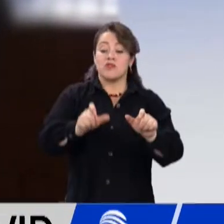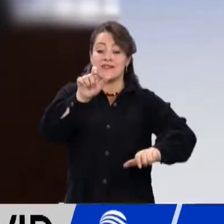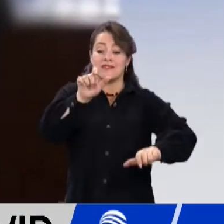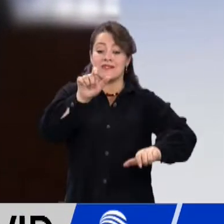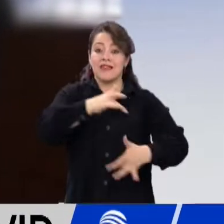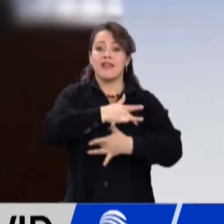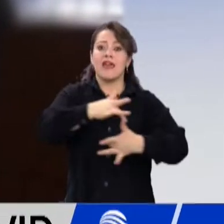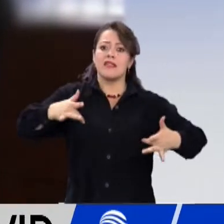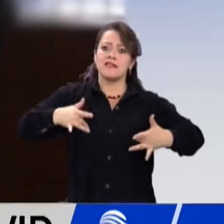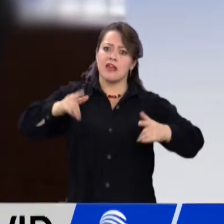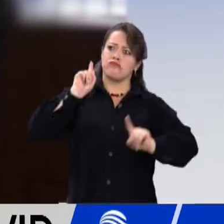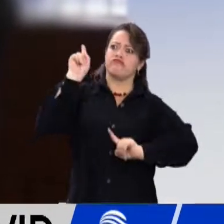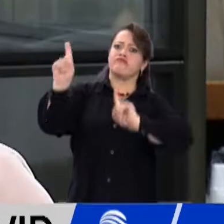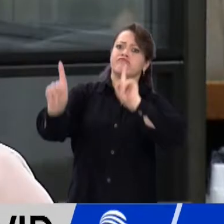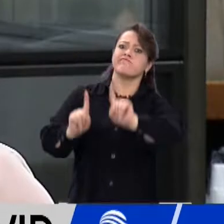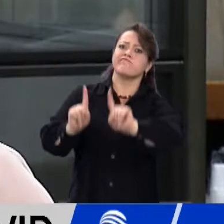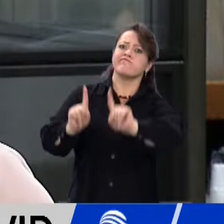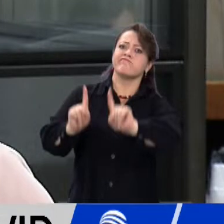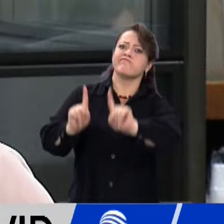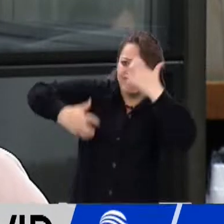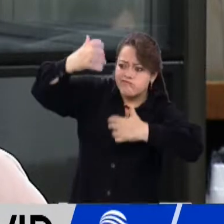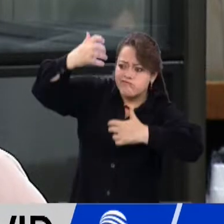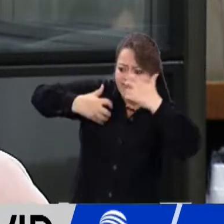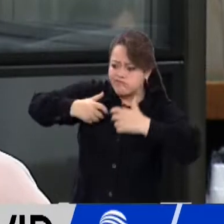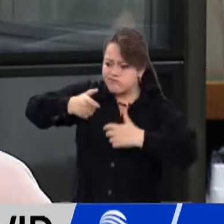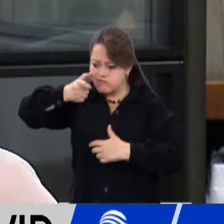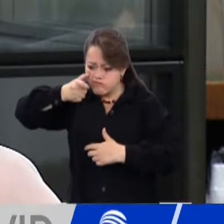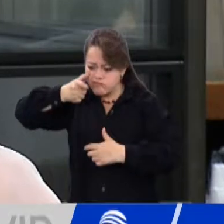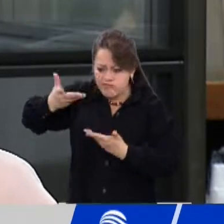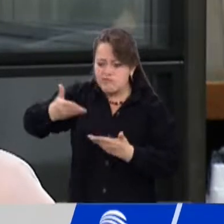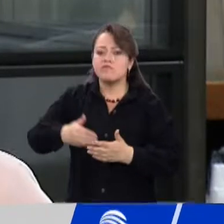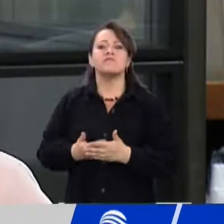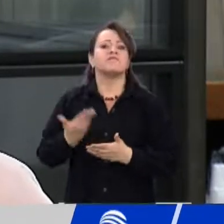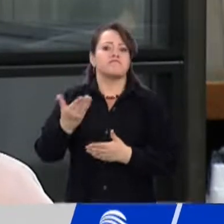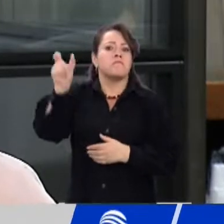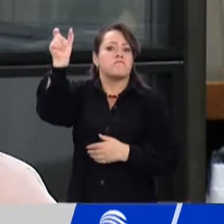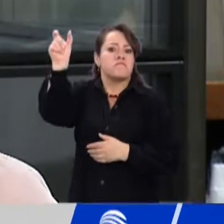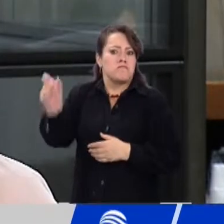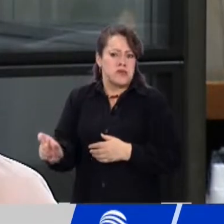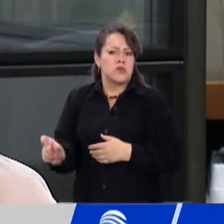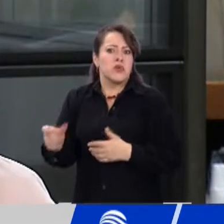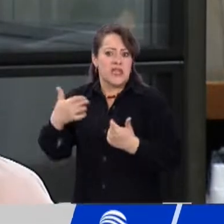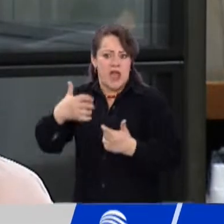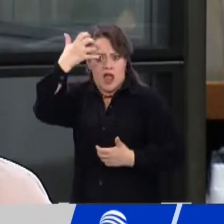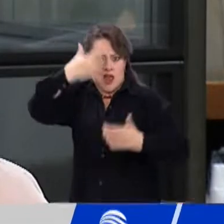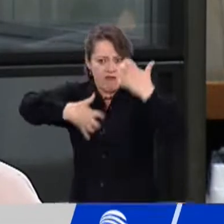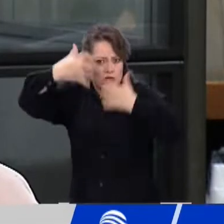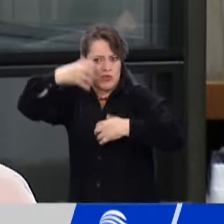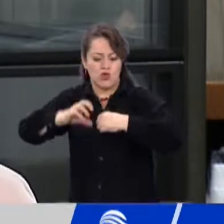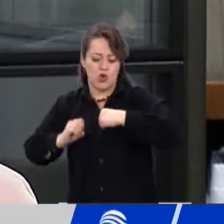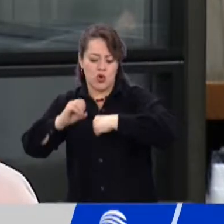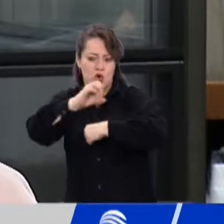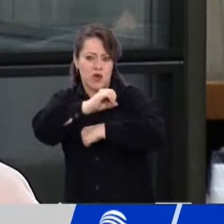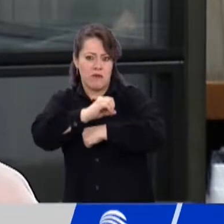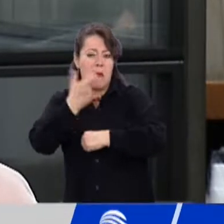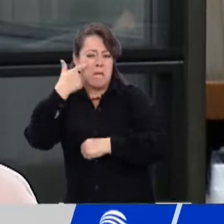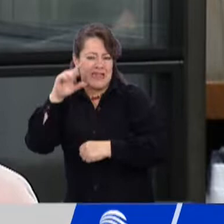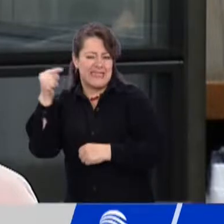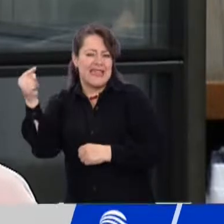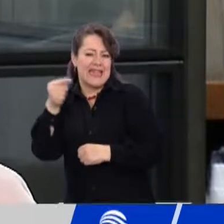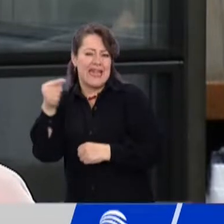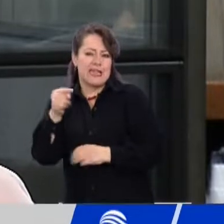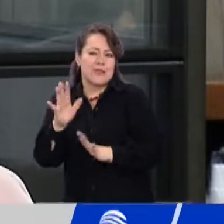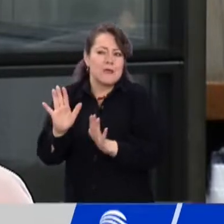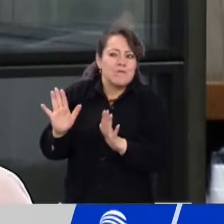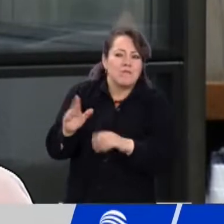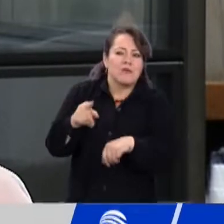acudieron a revisar al procesado. En una primera valoración aparece como negativo, sin embargo tenemos que esperar a los resultados de las pruebas que pueden tardar,